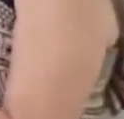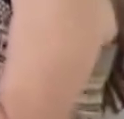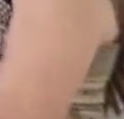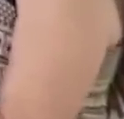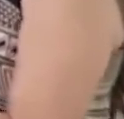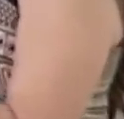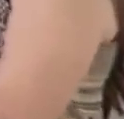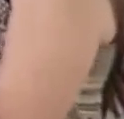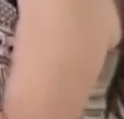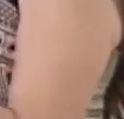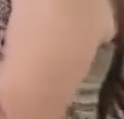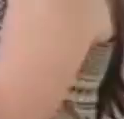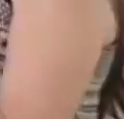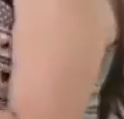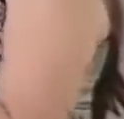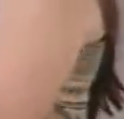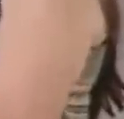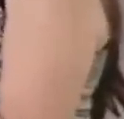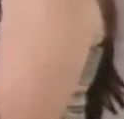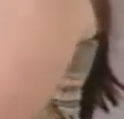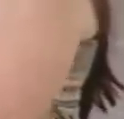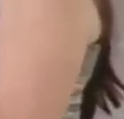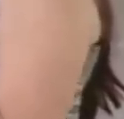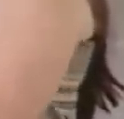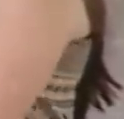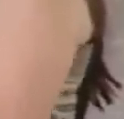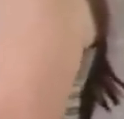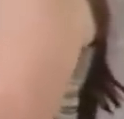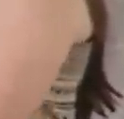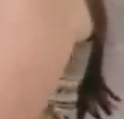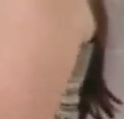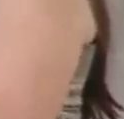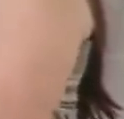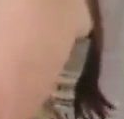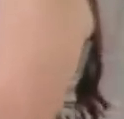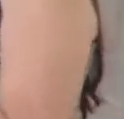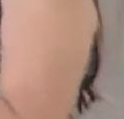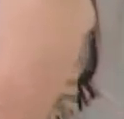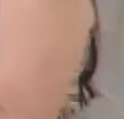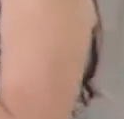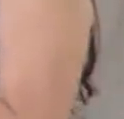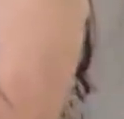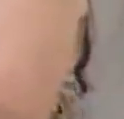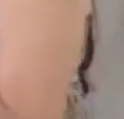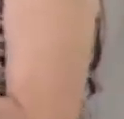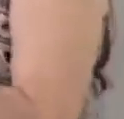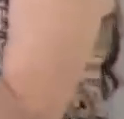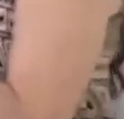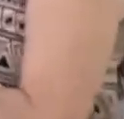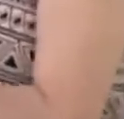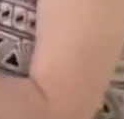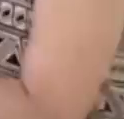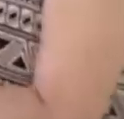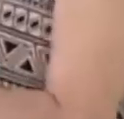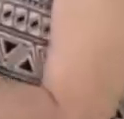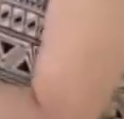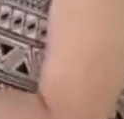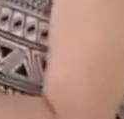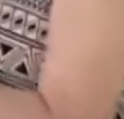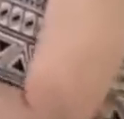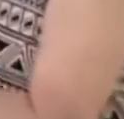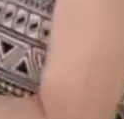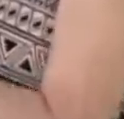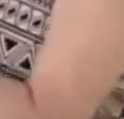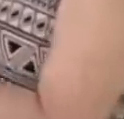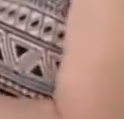brinda hoy a quienes se ponen en primera fila de esta batalla la defensa del salario el fortalecimiento del estado de bienestar social